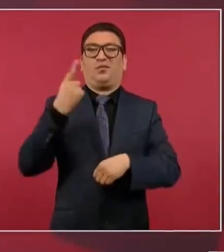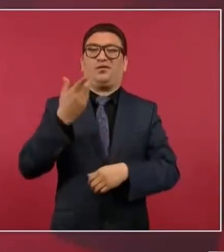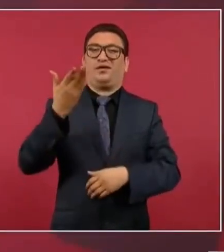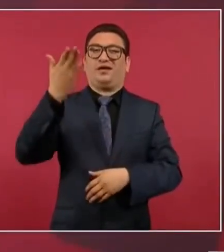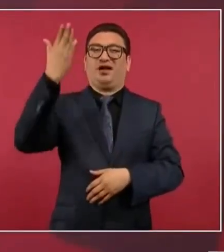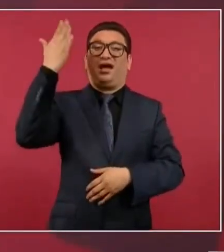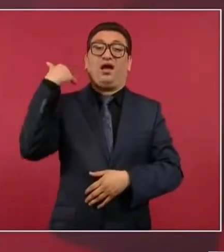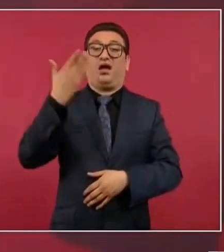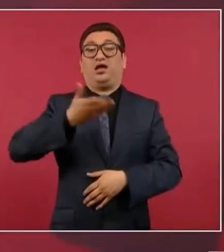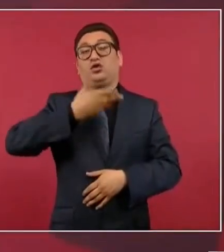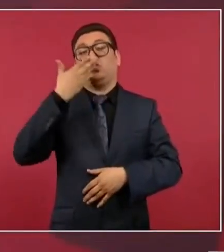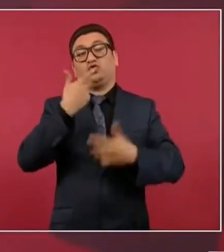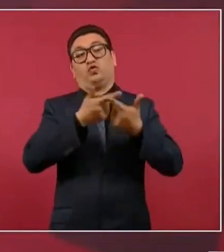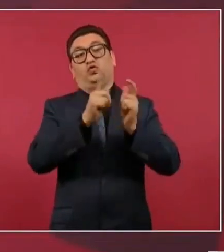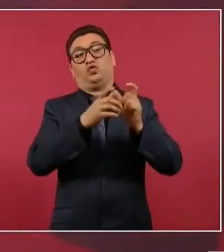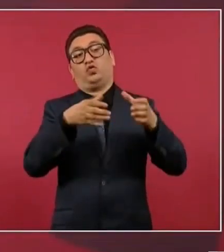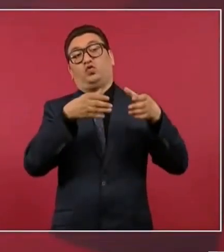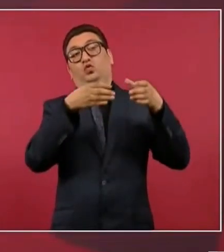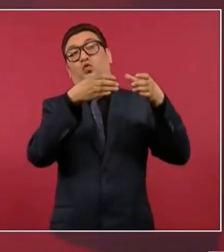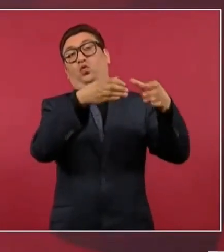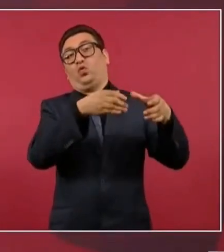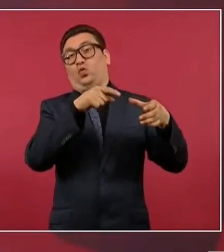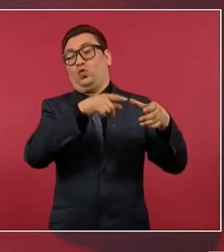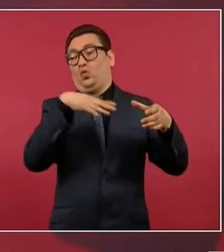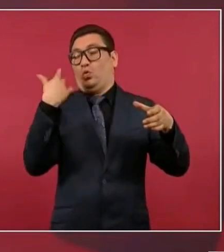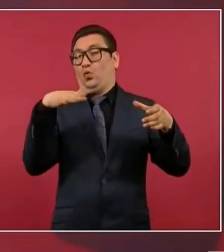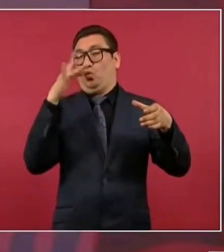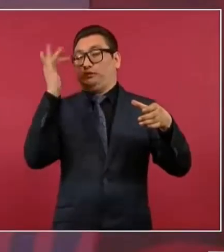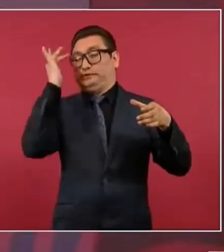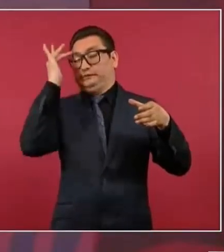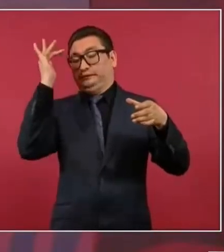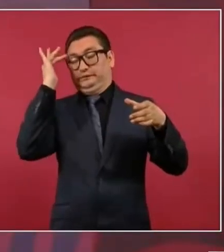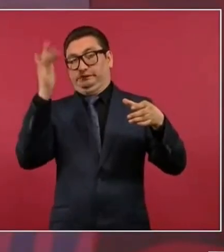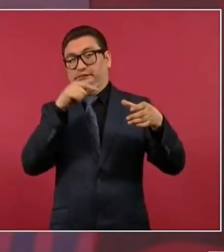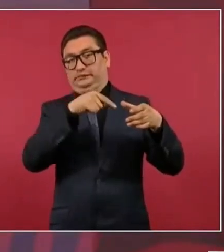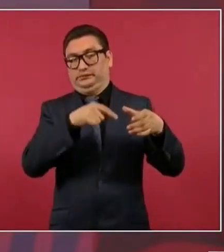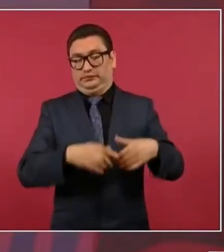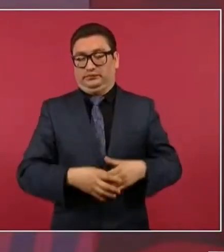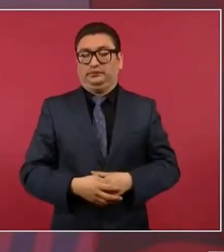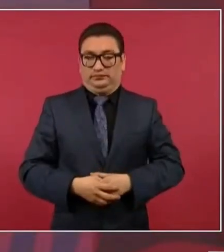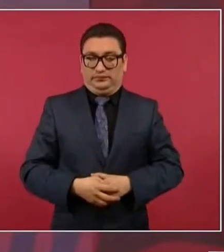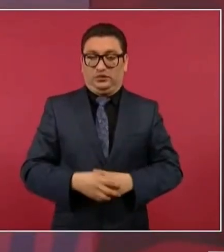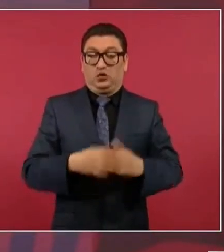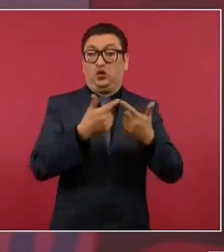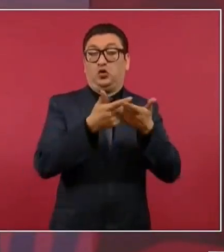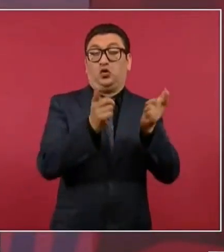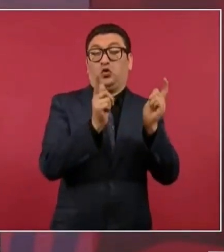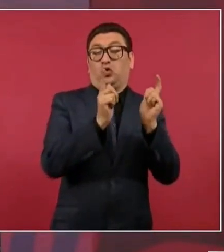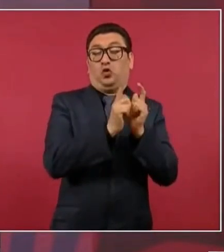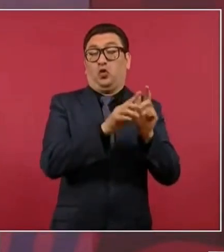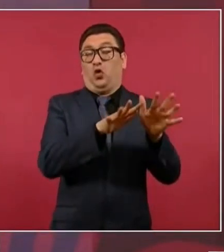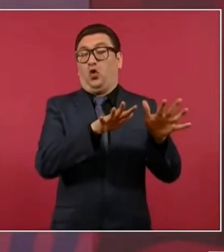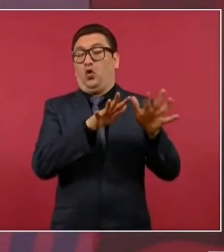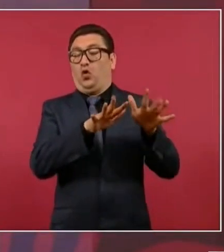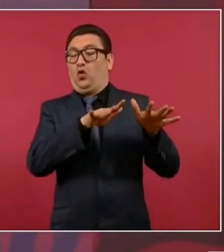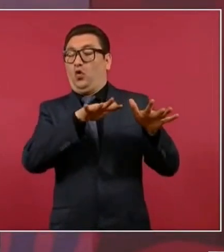la casta divina o la casta adorada.